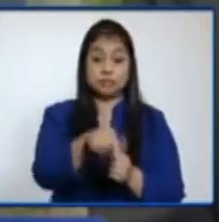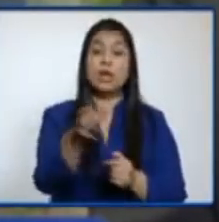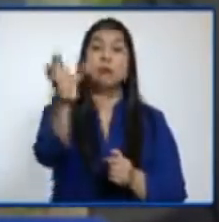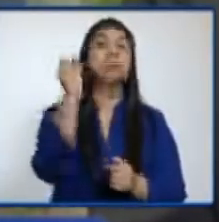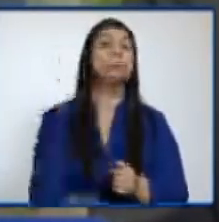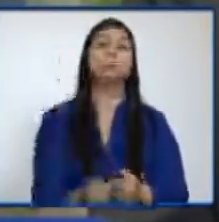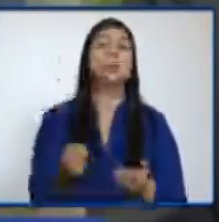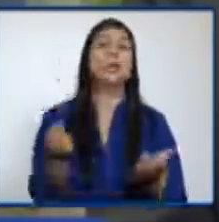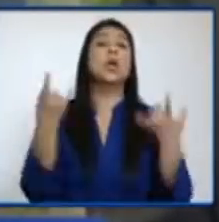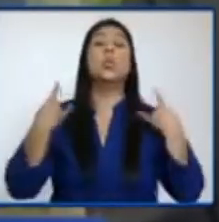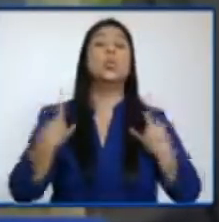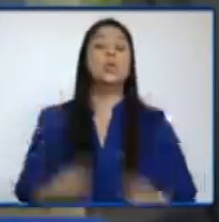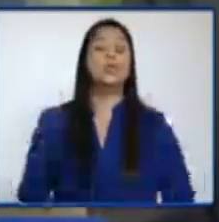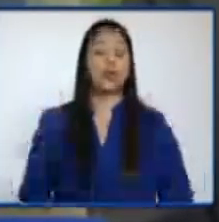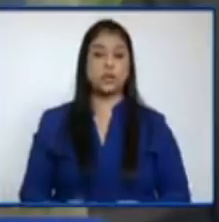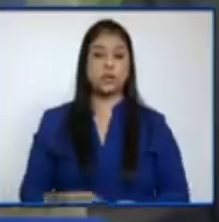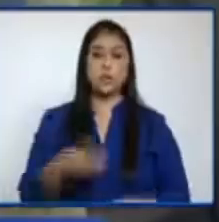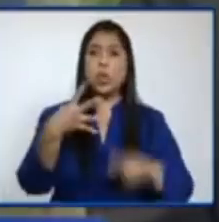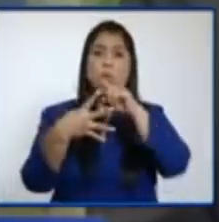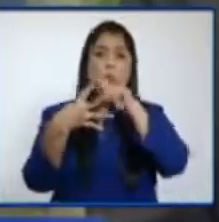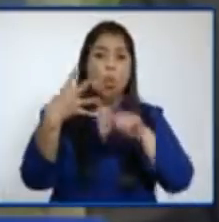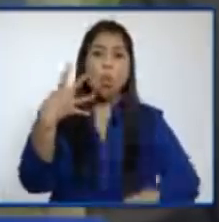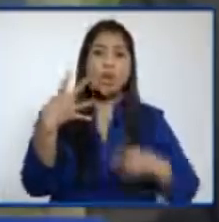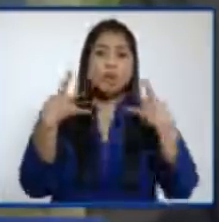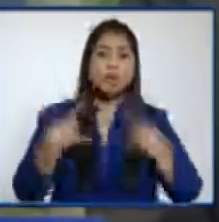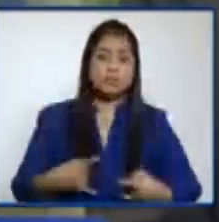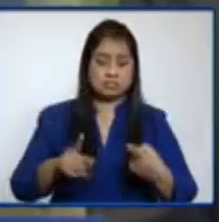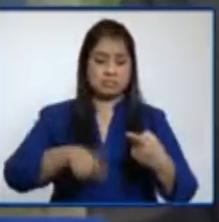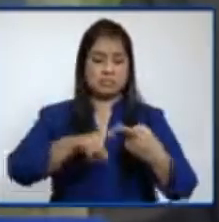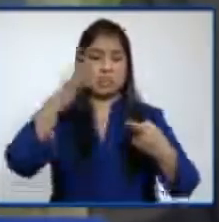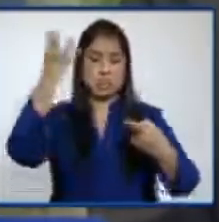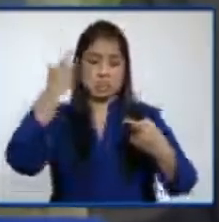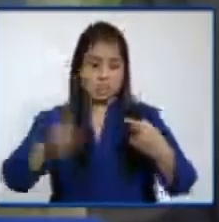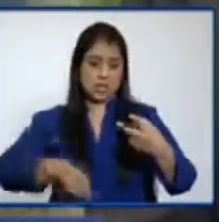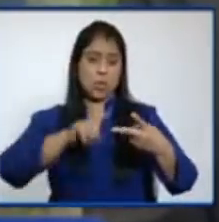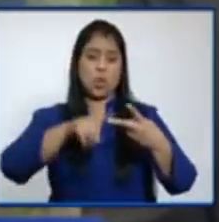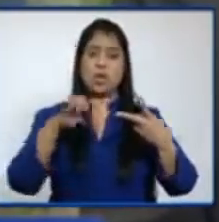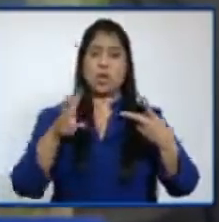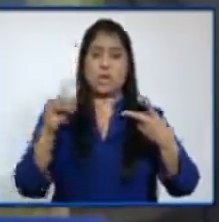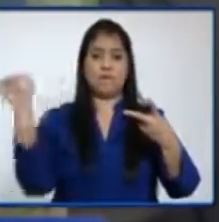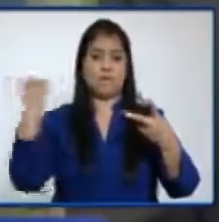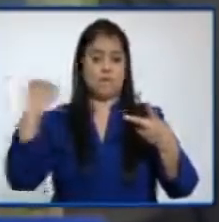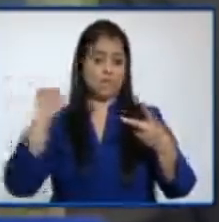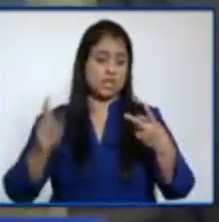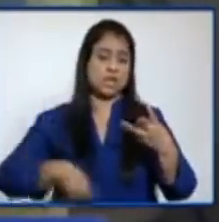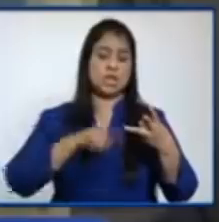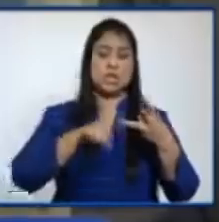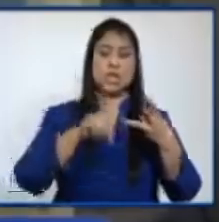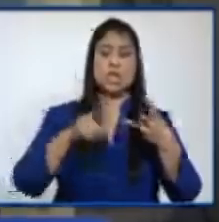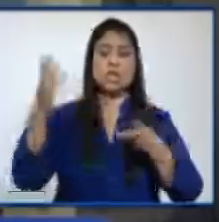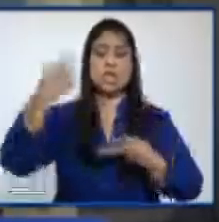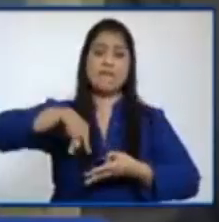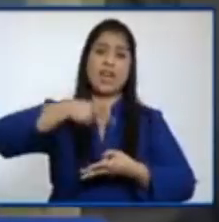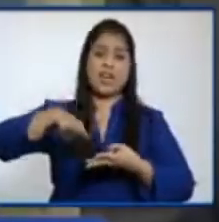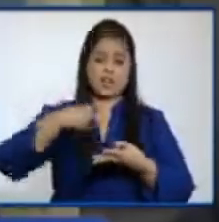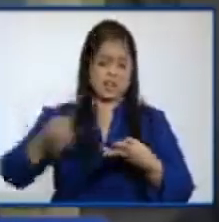solicitando hasta cuatro uniformes, les piden uniforme de diario, uniforme de educación física, uniforme de danza,